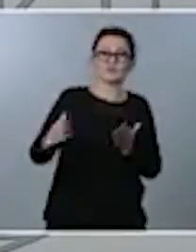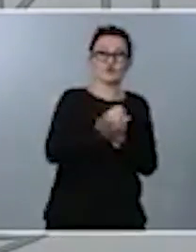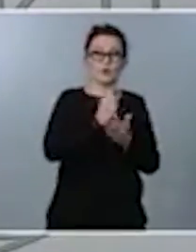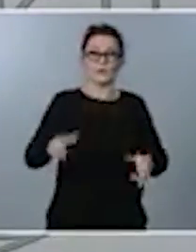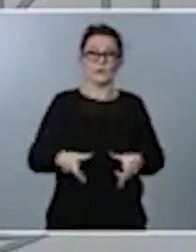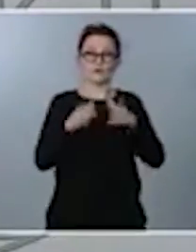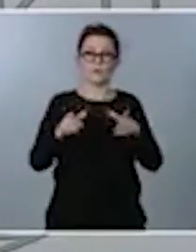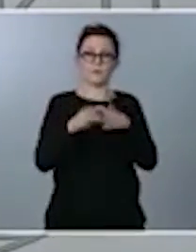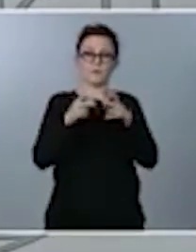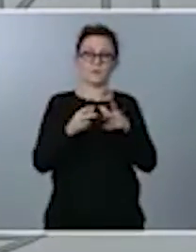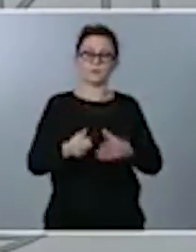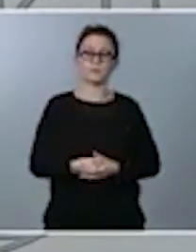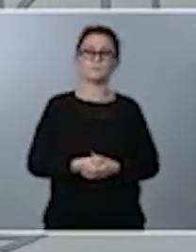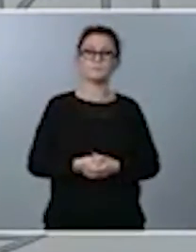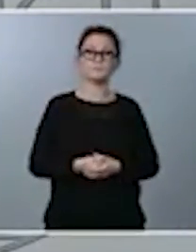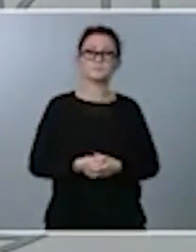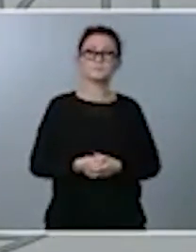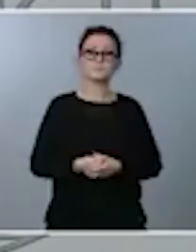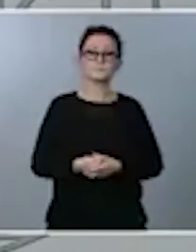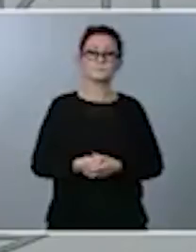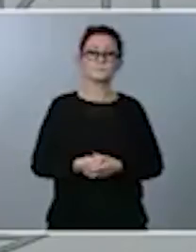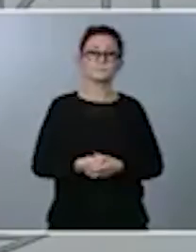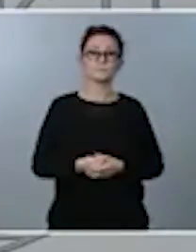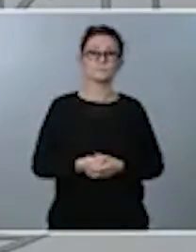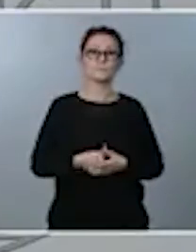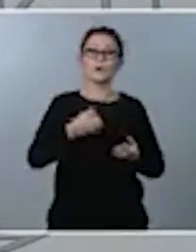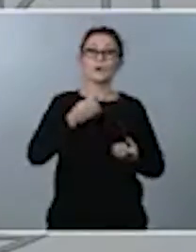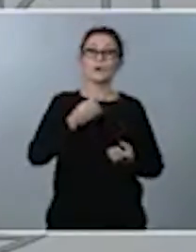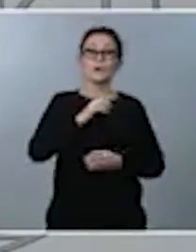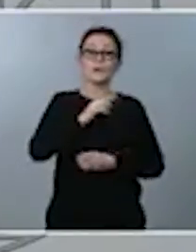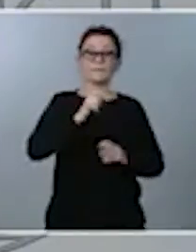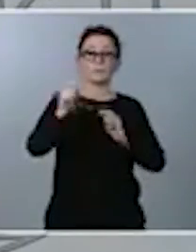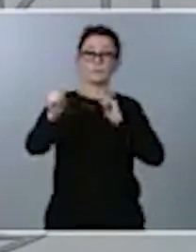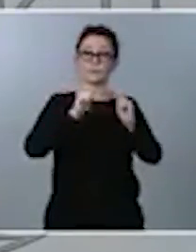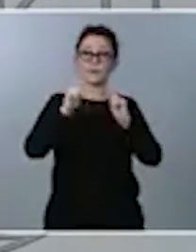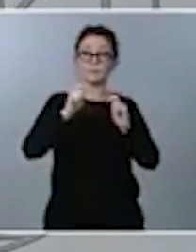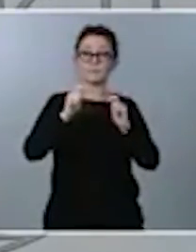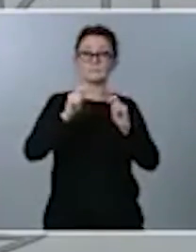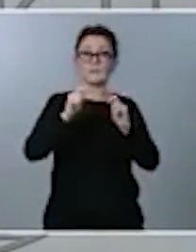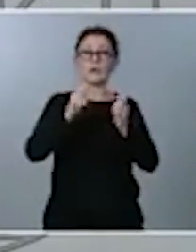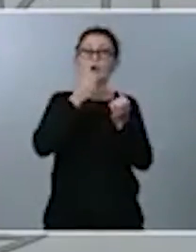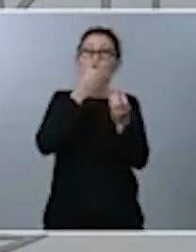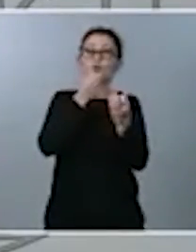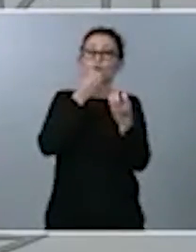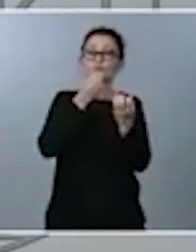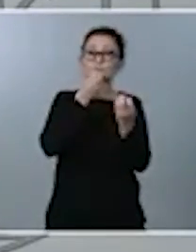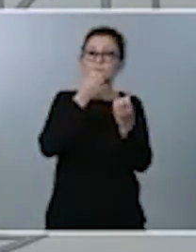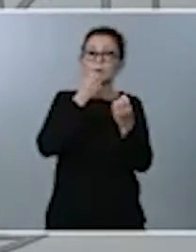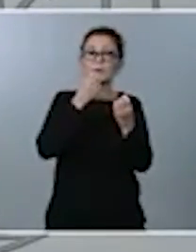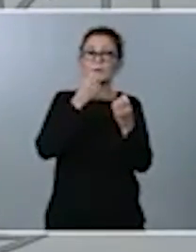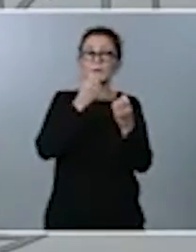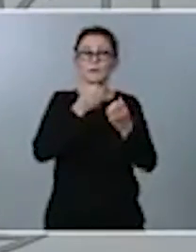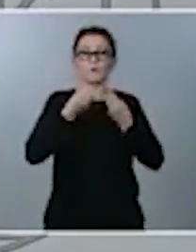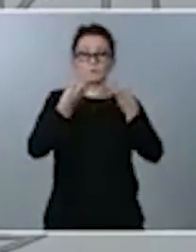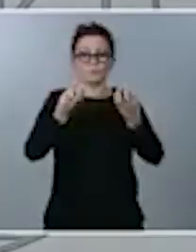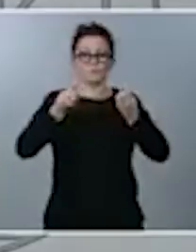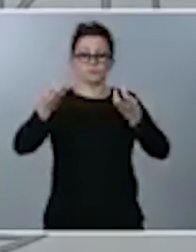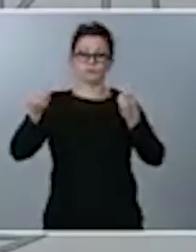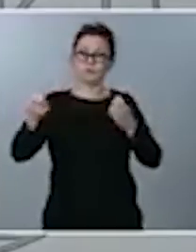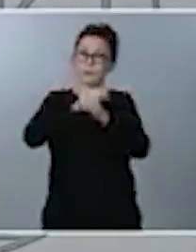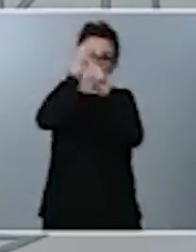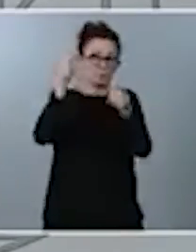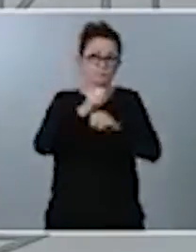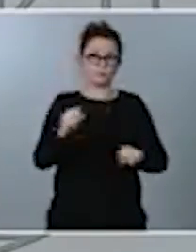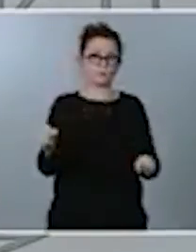Sería materialmente imposible contar en una rueda de prensa la magnitud que tienen las cuentas públicas. Por eso, en el día de hoy